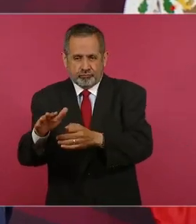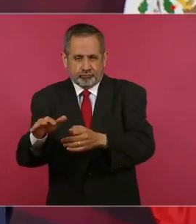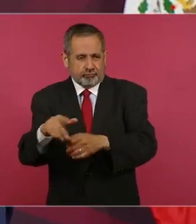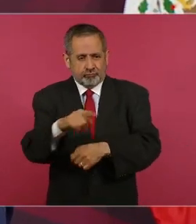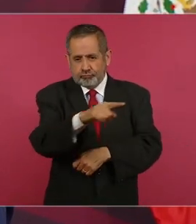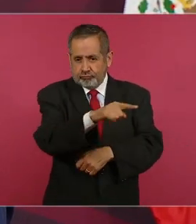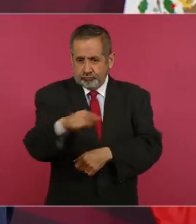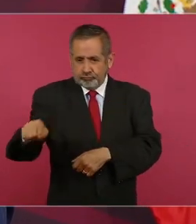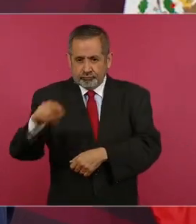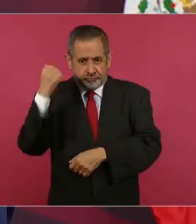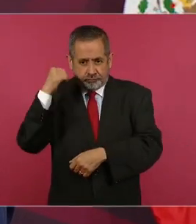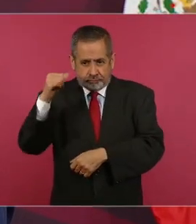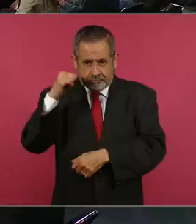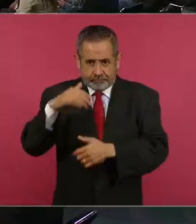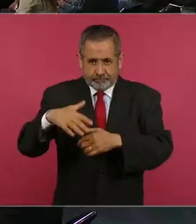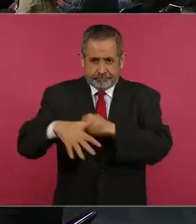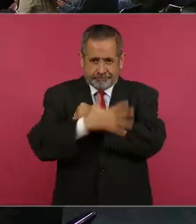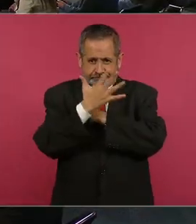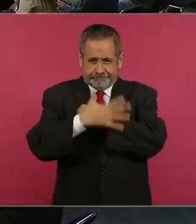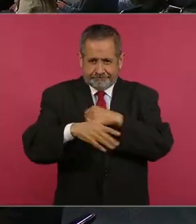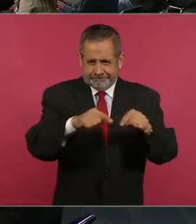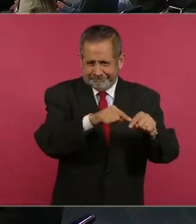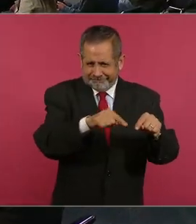Acapulco. ¿A qué hora se va,